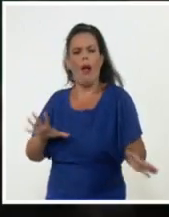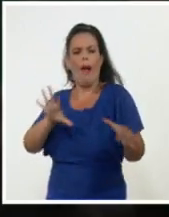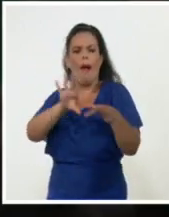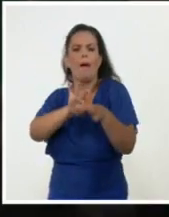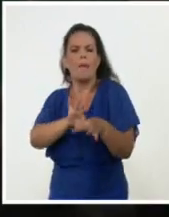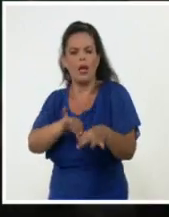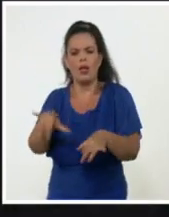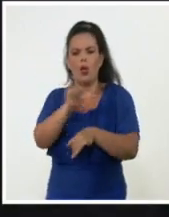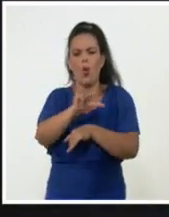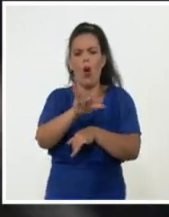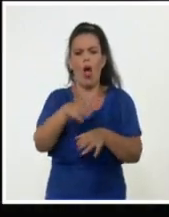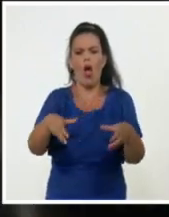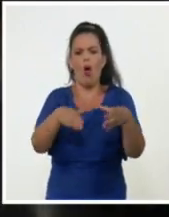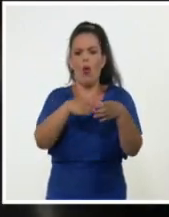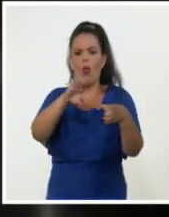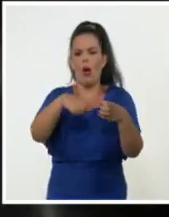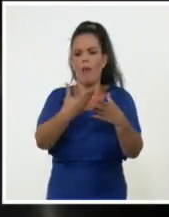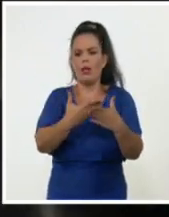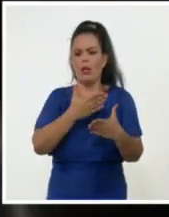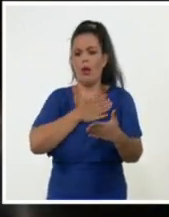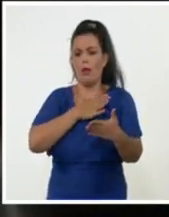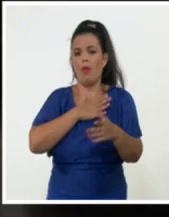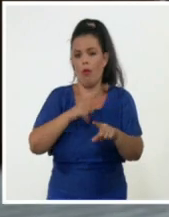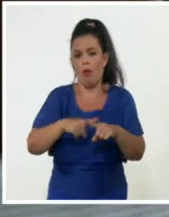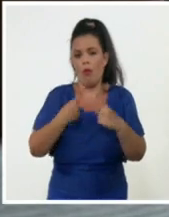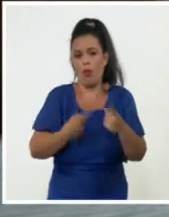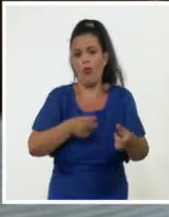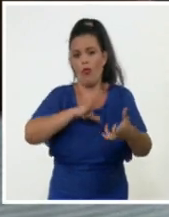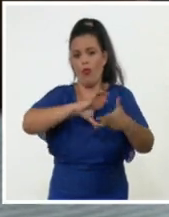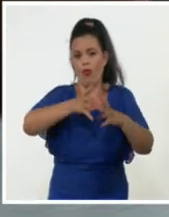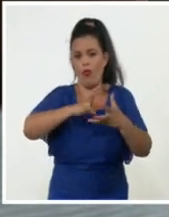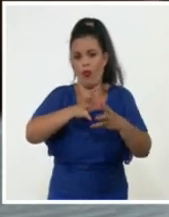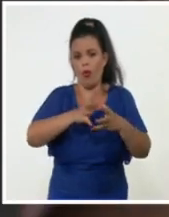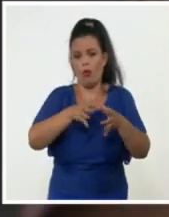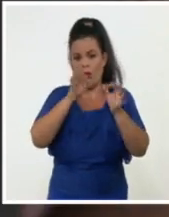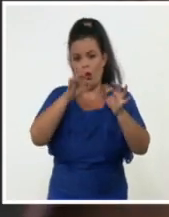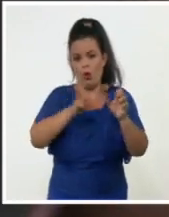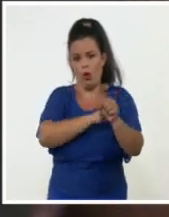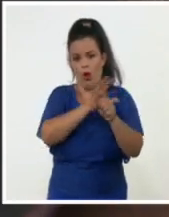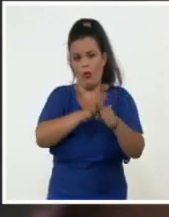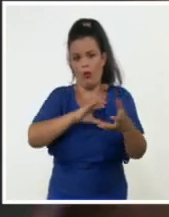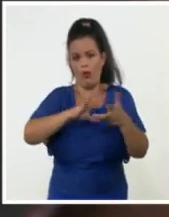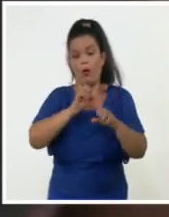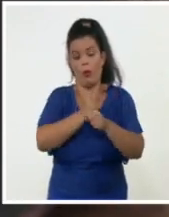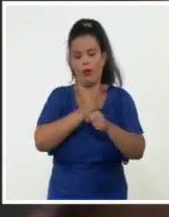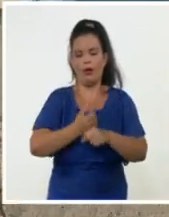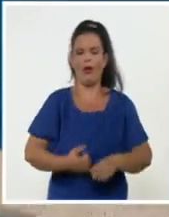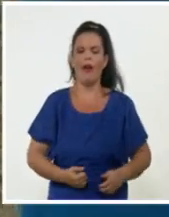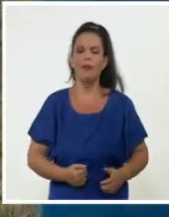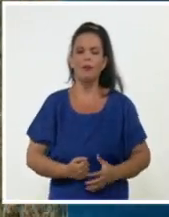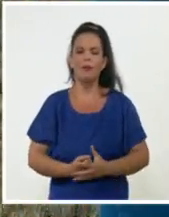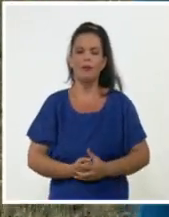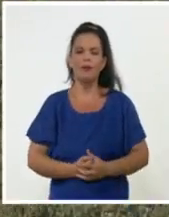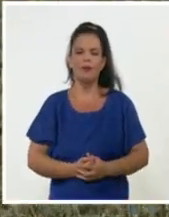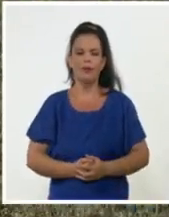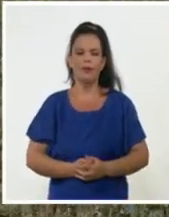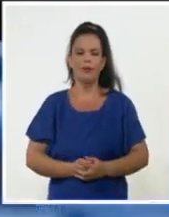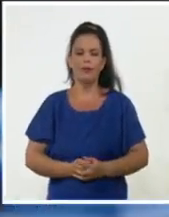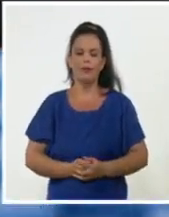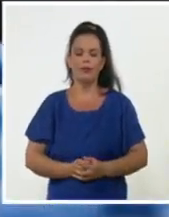estatales como otra elección positiva que ha dejado la pandemia para la nación. Valia Marquinez San, Sistema Informativo de la Televisión